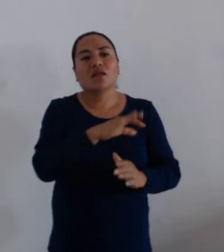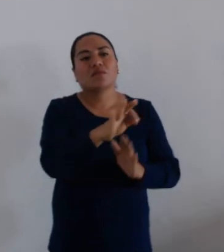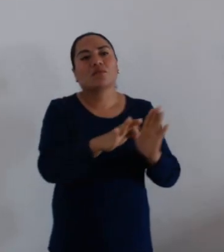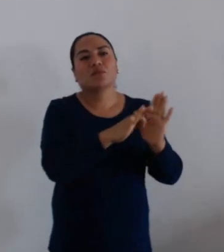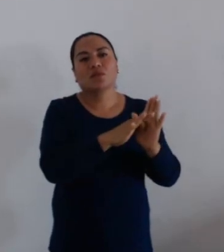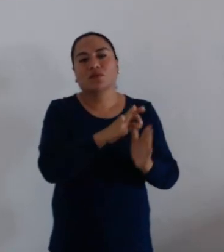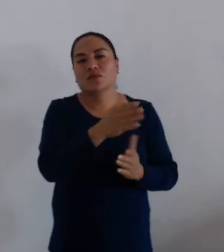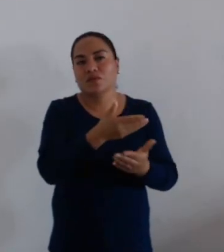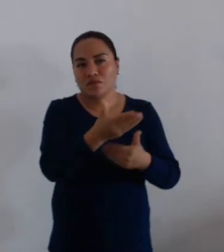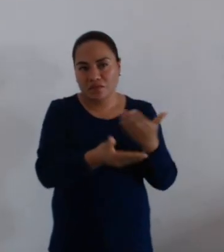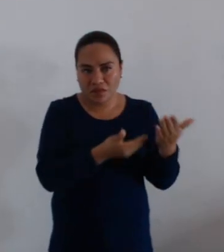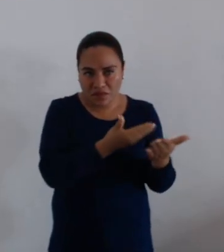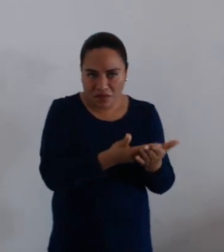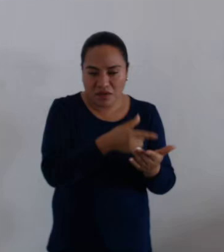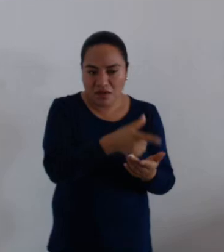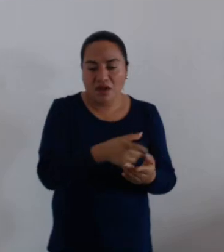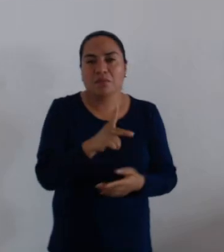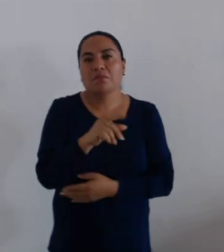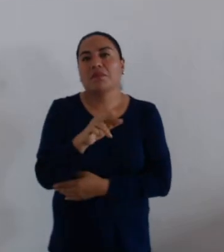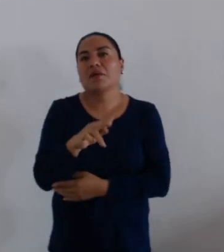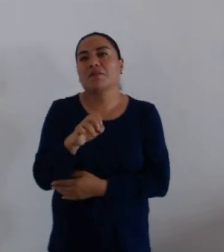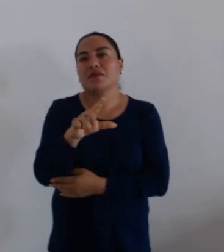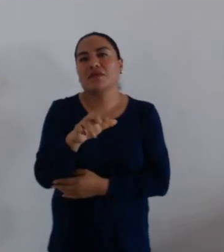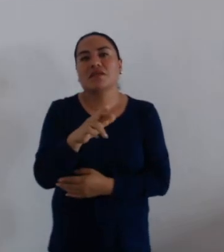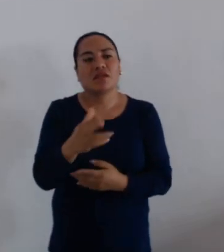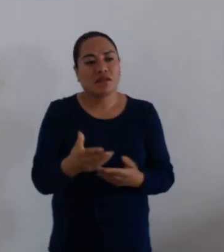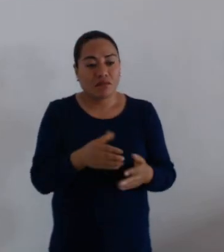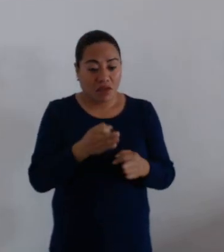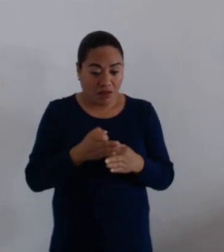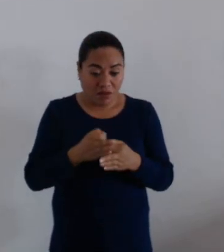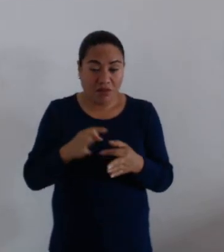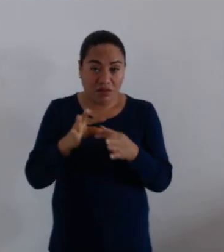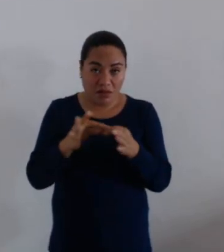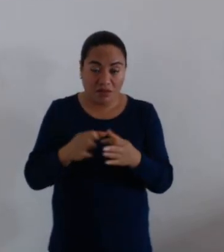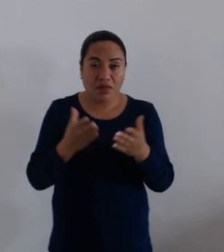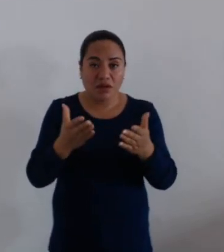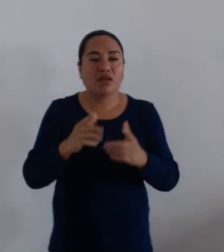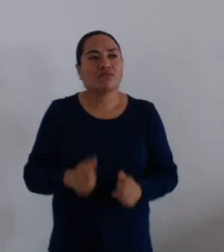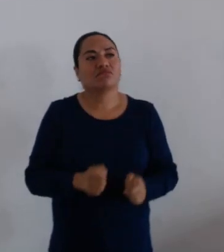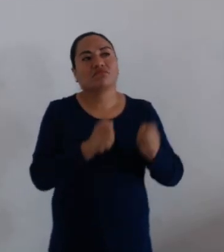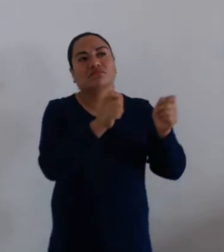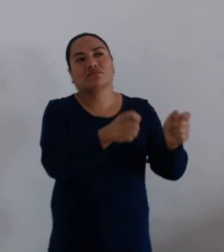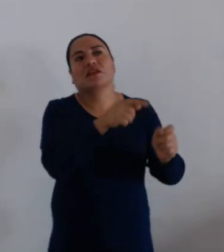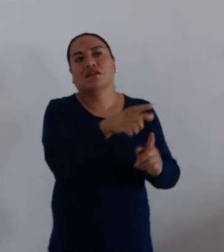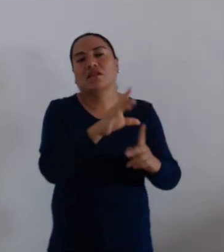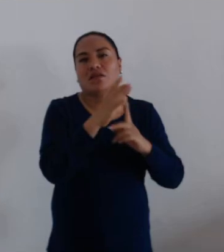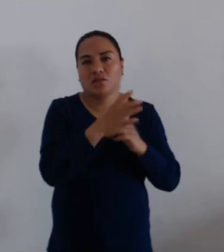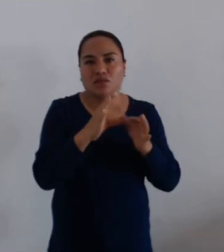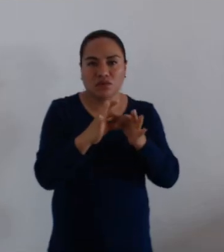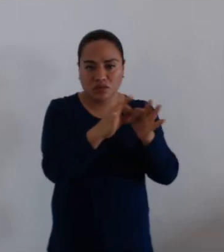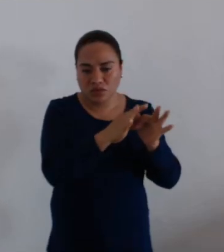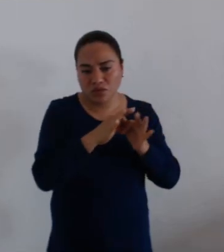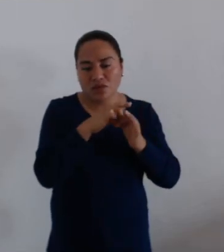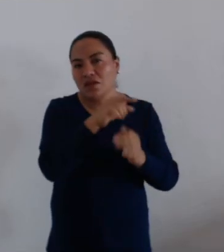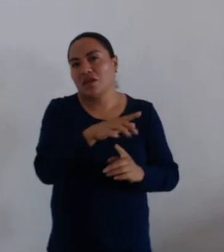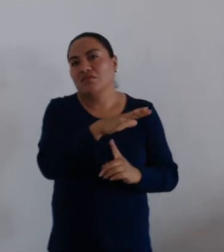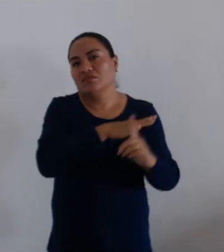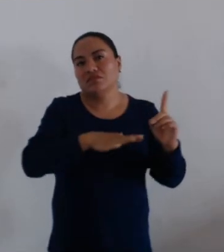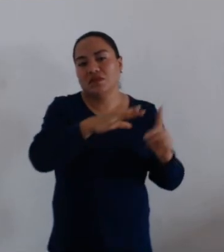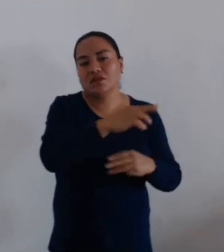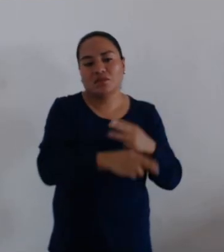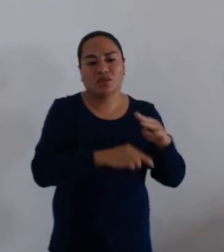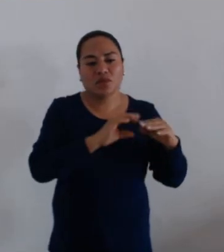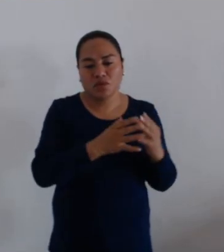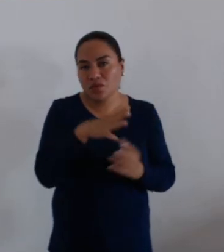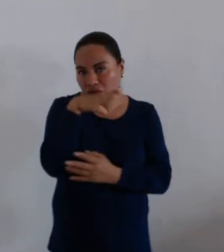acuerdo signado por el regidor Pavel Renato López Gómez, con el que se acaba de dar cuenta, se ha turnado a las Comisiones Unidas de Medio Ambiente y